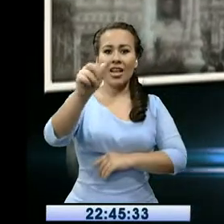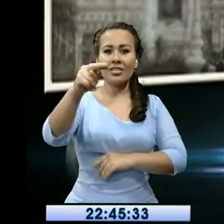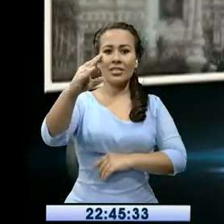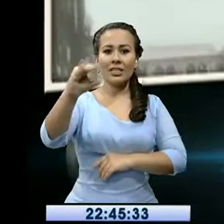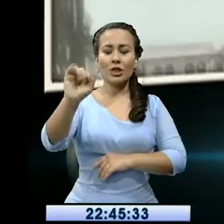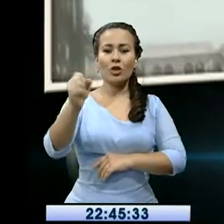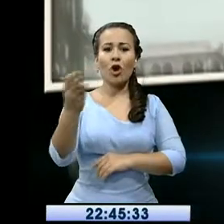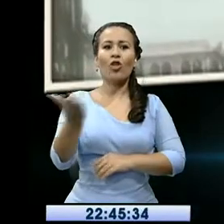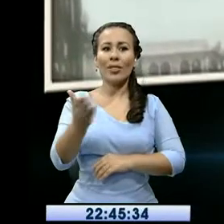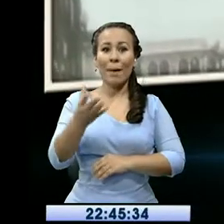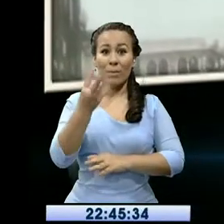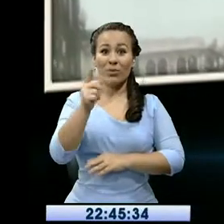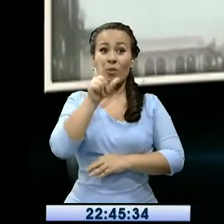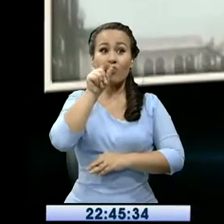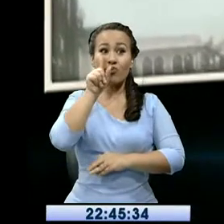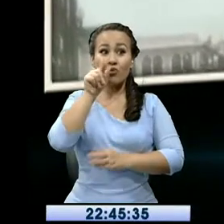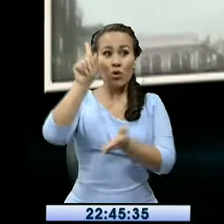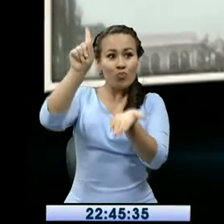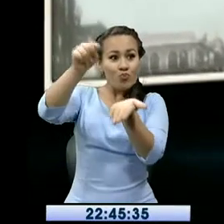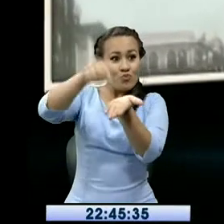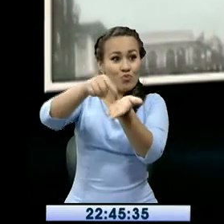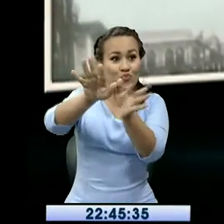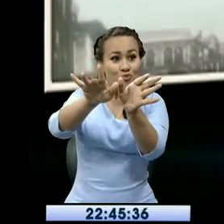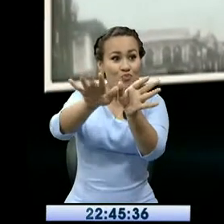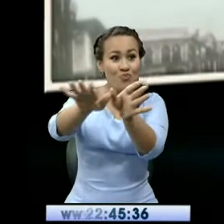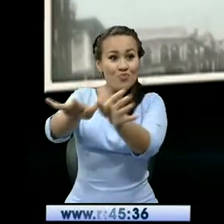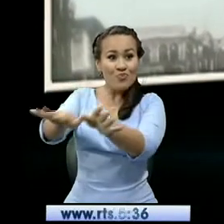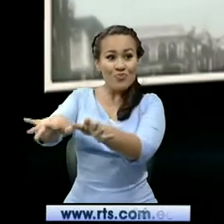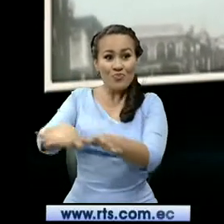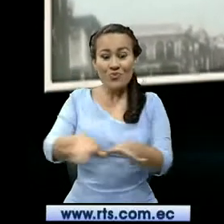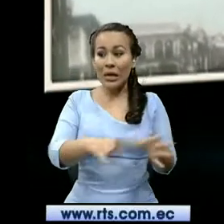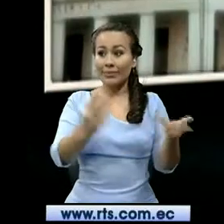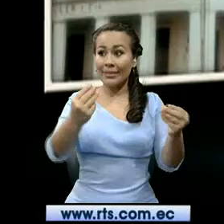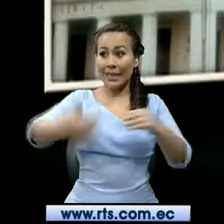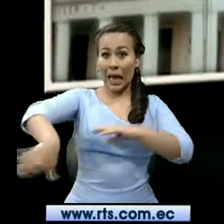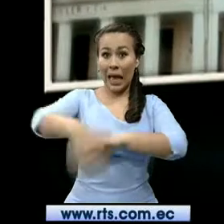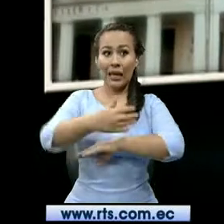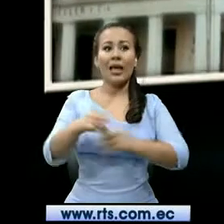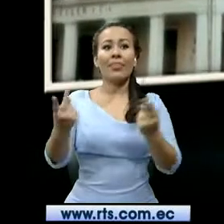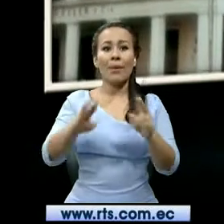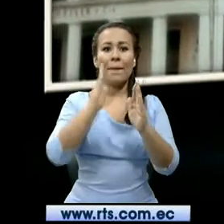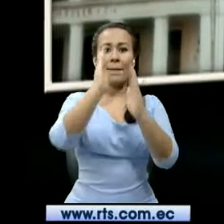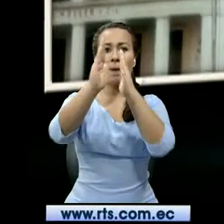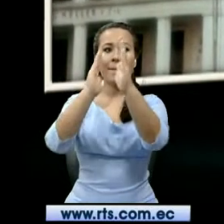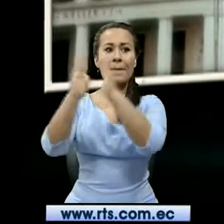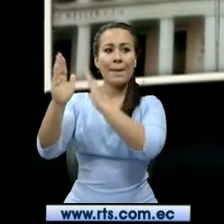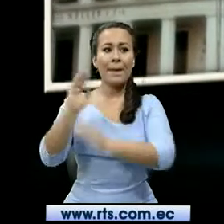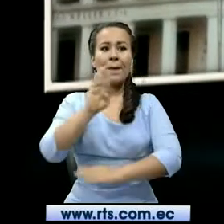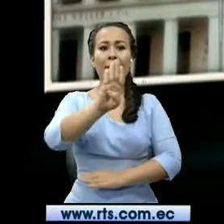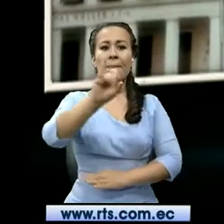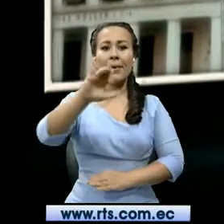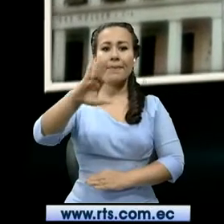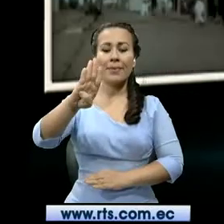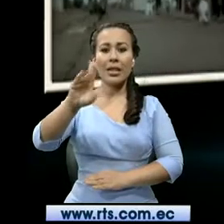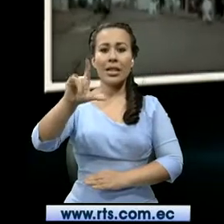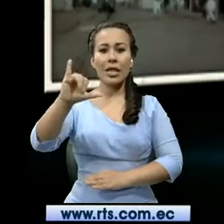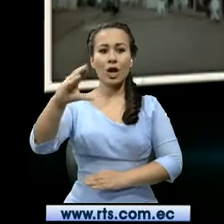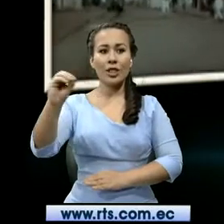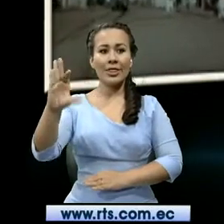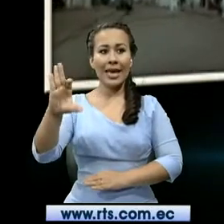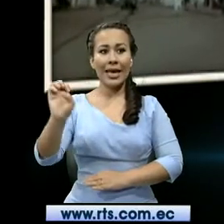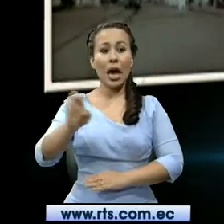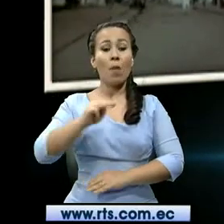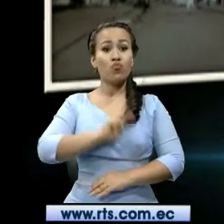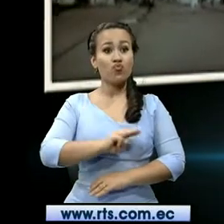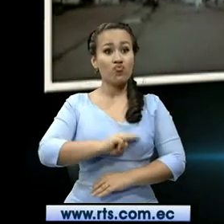Crillón, el Max Müller que alberga a la prefectura, las inmediaciones de la Biblioteca Municipal... ...los palacios de la Gobernación y del